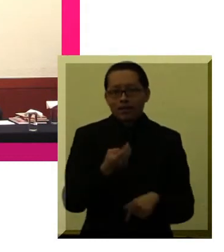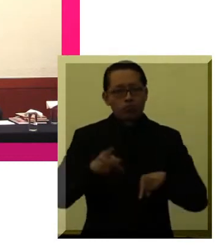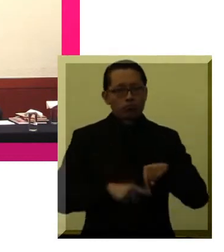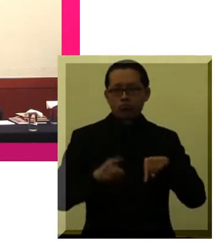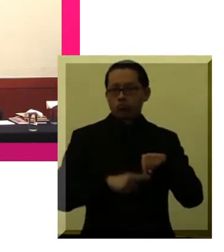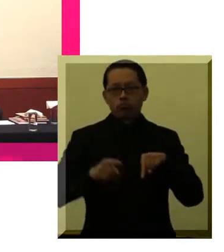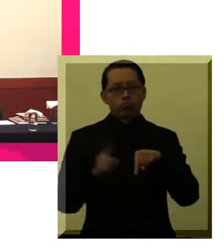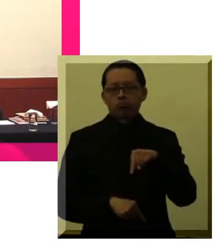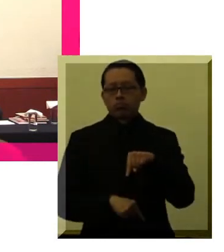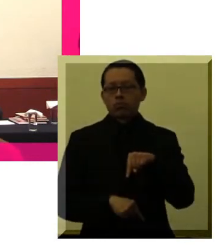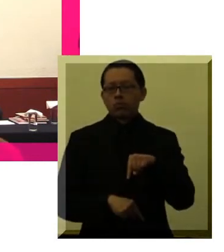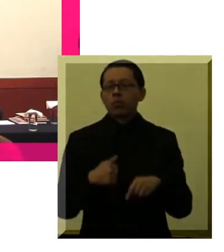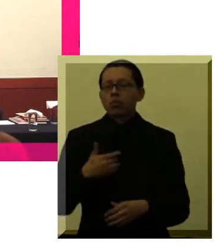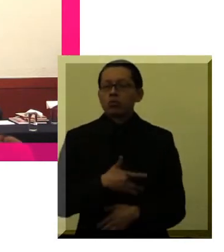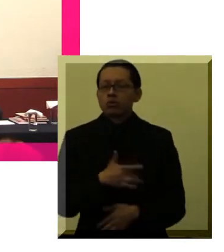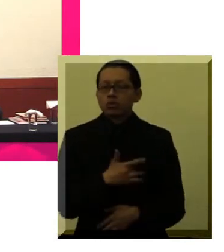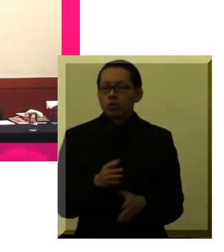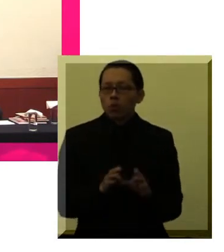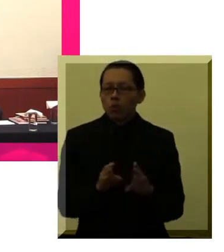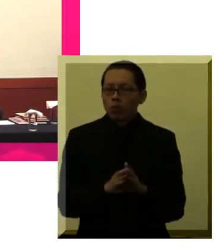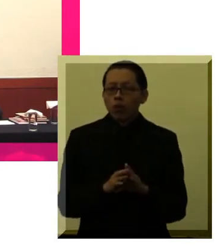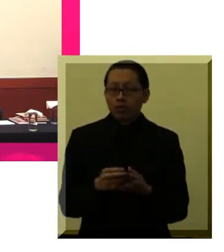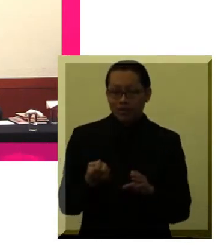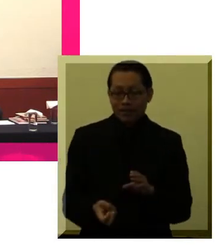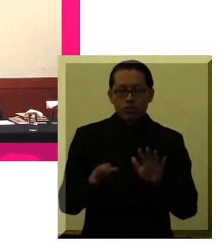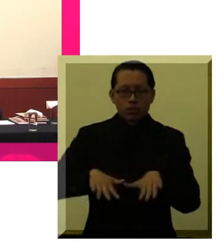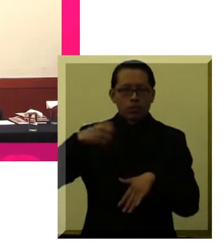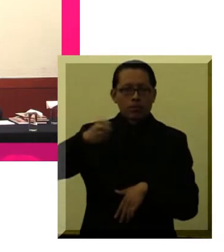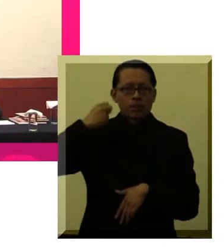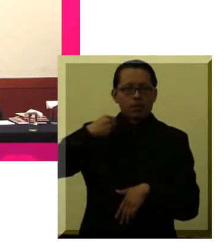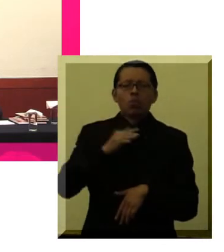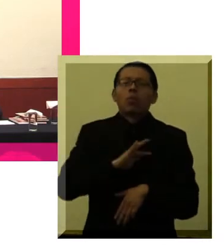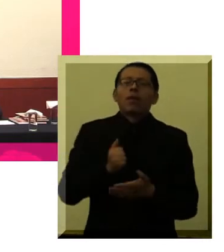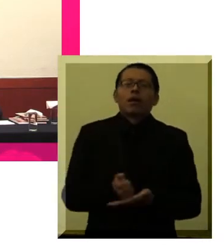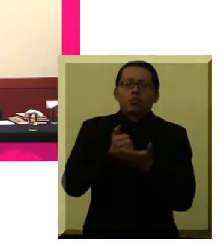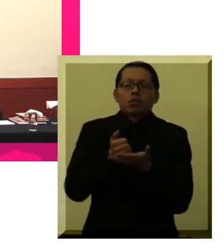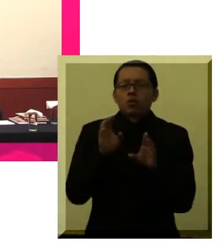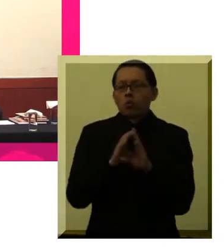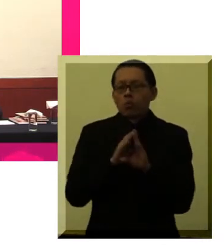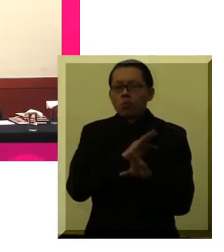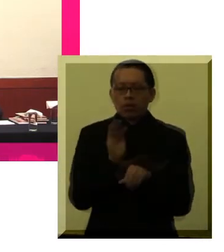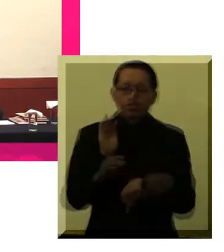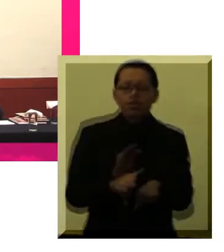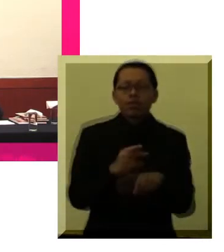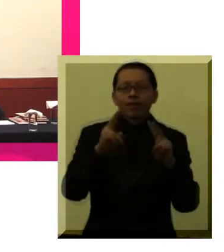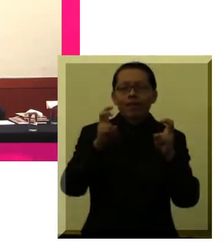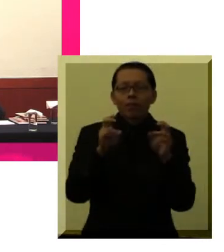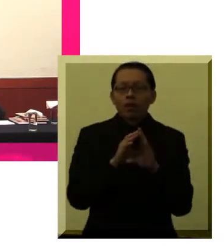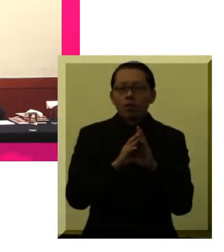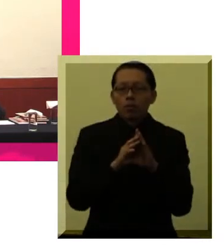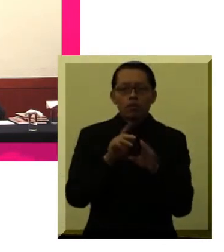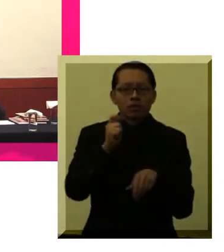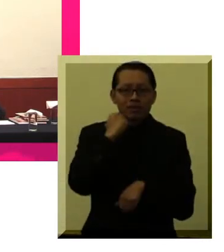que seminarios como este pueden ayudar precisamente a ir construyendo esa actitud. No es un